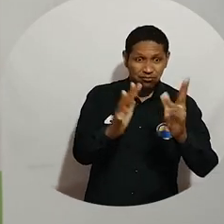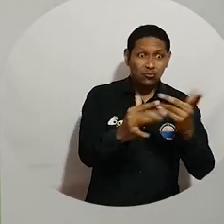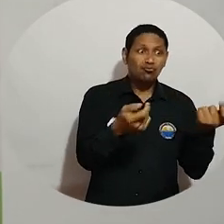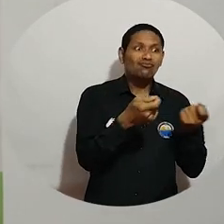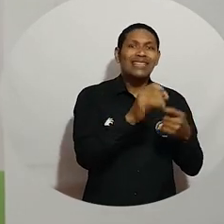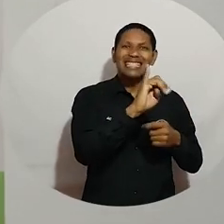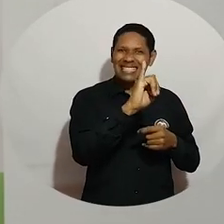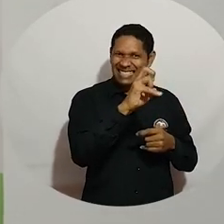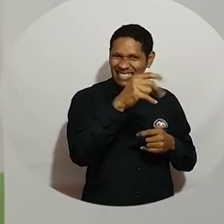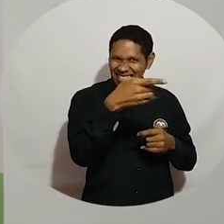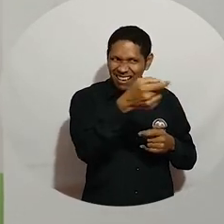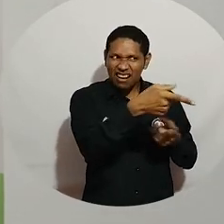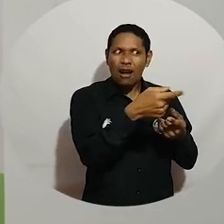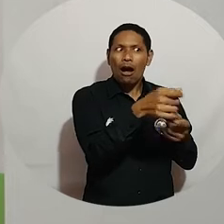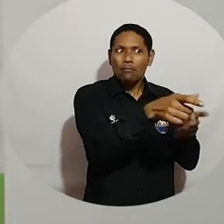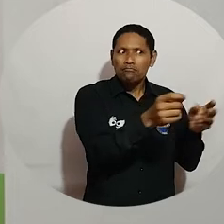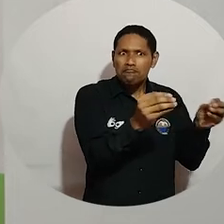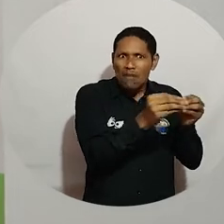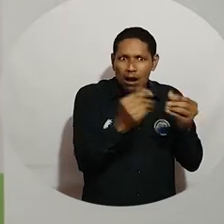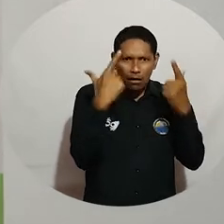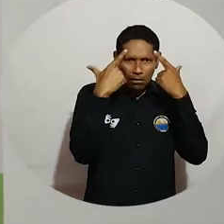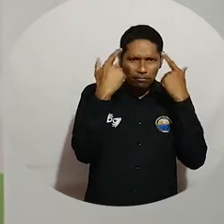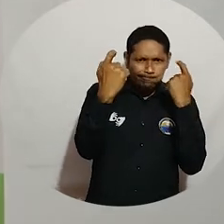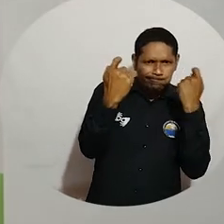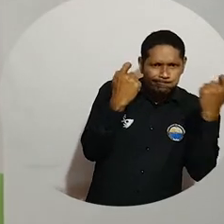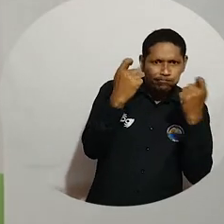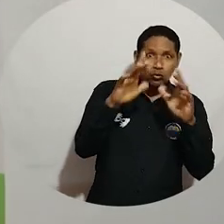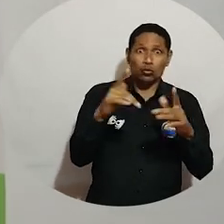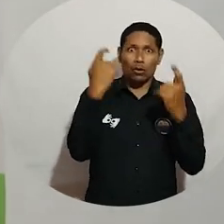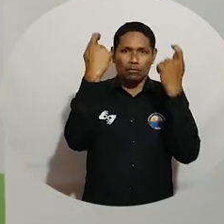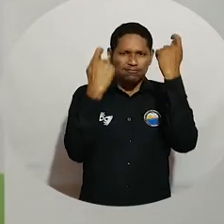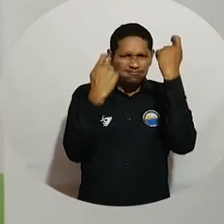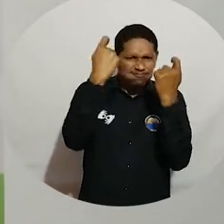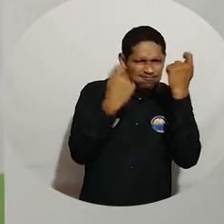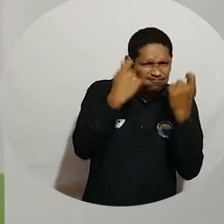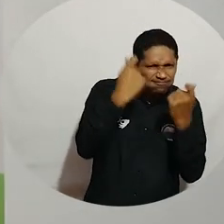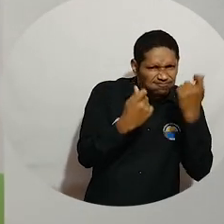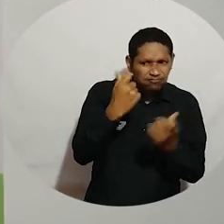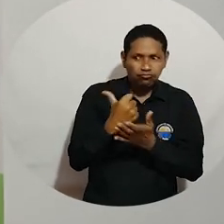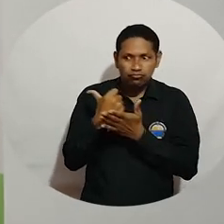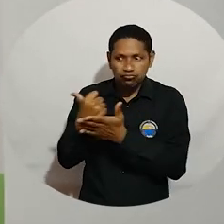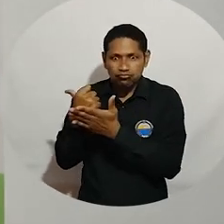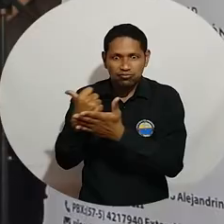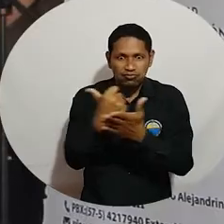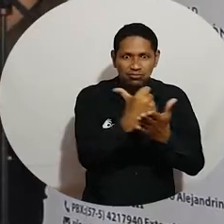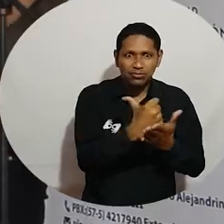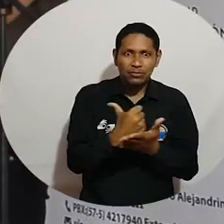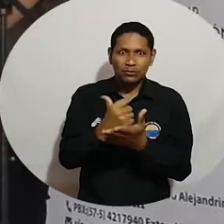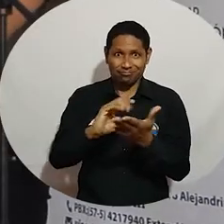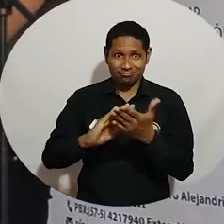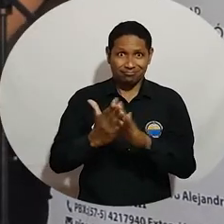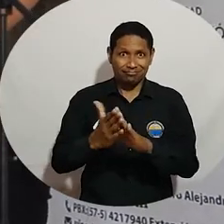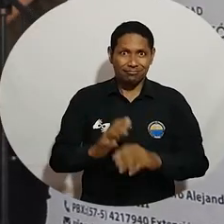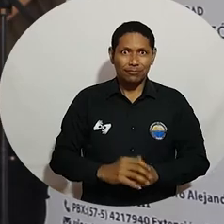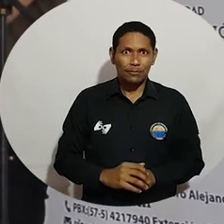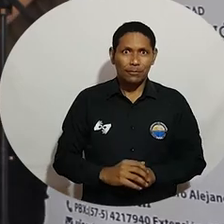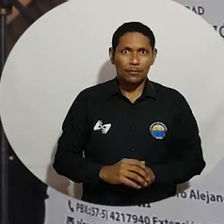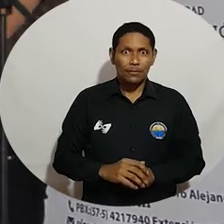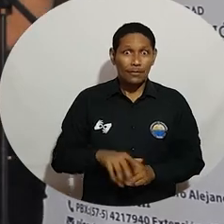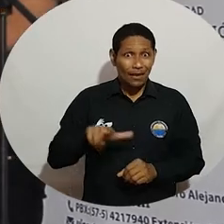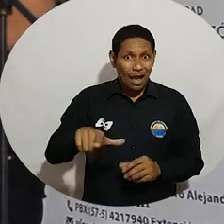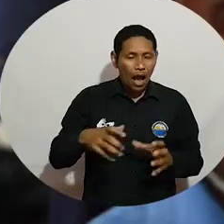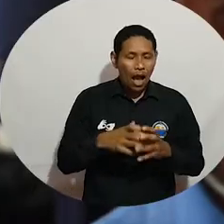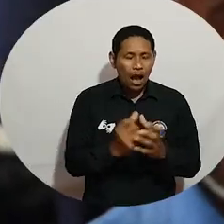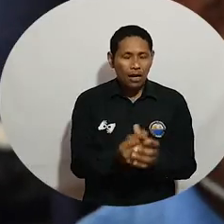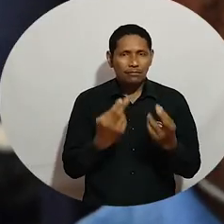grande santa marta y otorgarles mecanismos y alternativas económicas sostenibles a estas comunidades durante la cátedra se